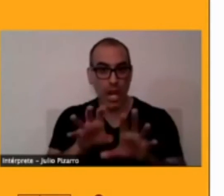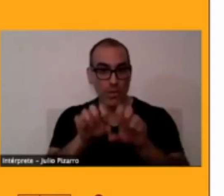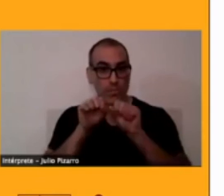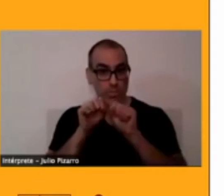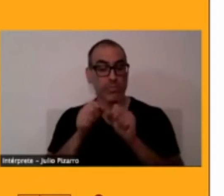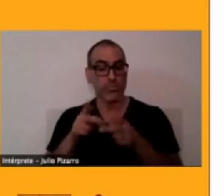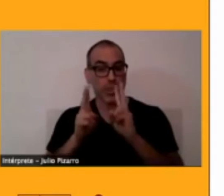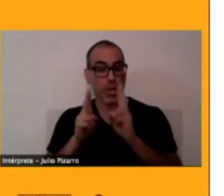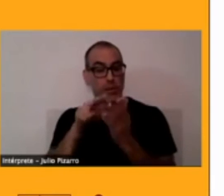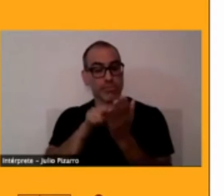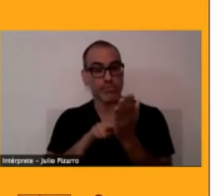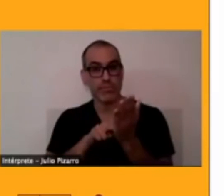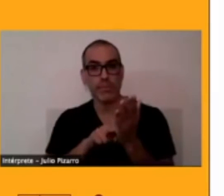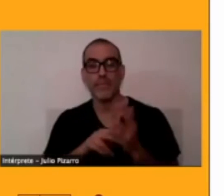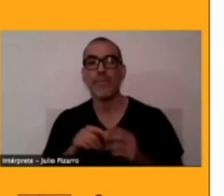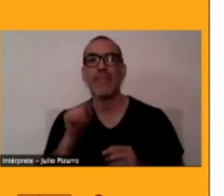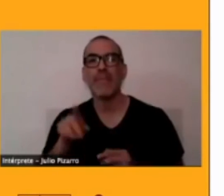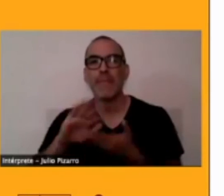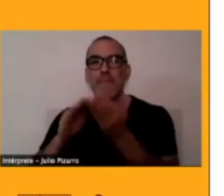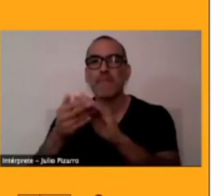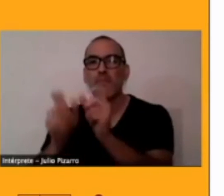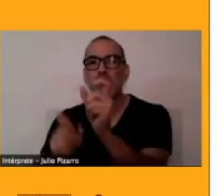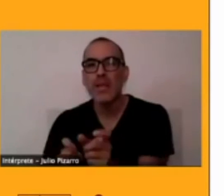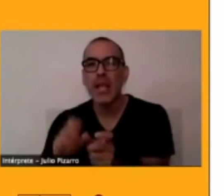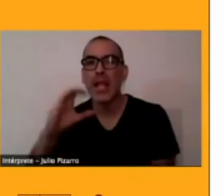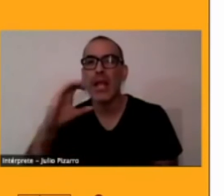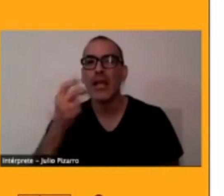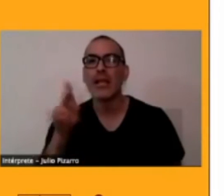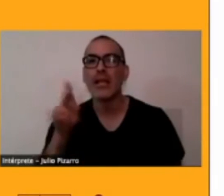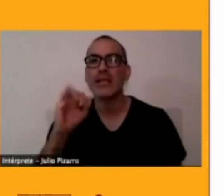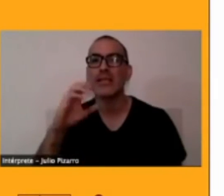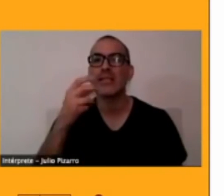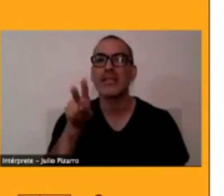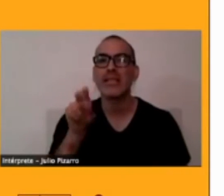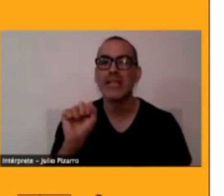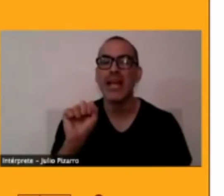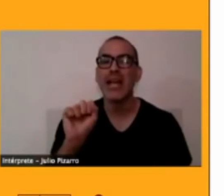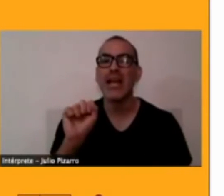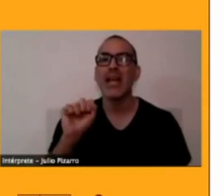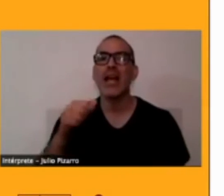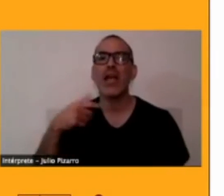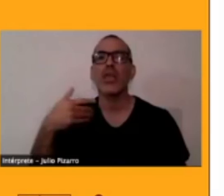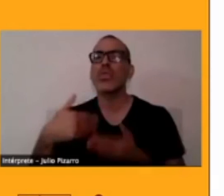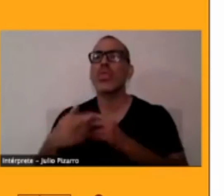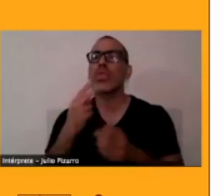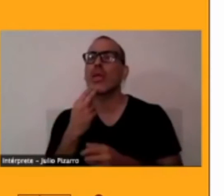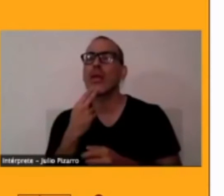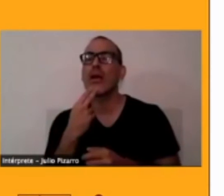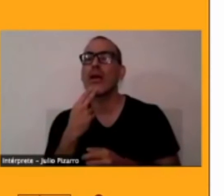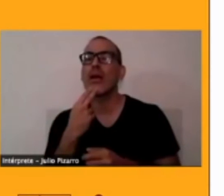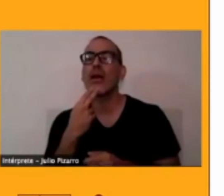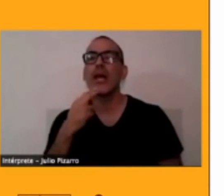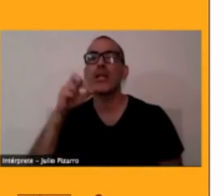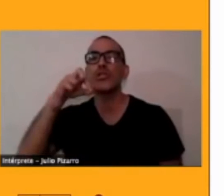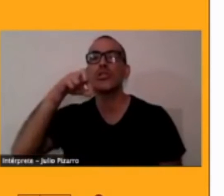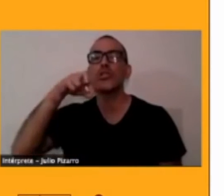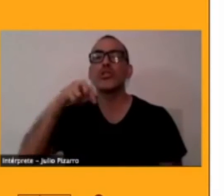étnica, los chichas, habitaba en el norte de Argentina y en el sur de Bolivia.